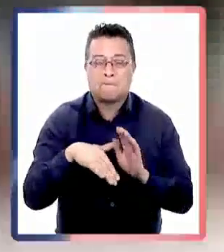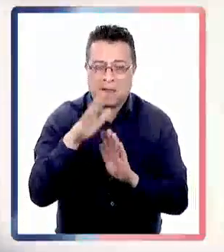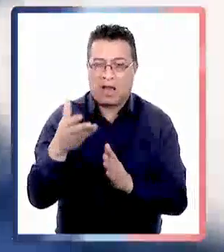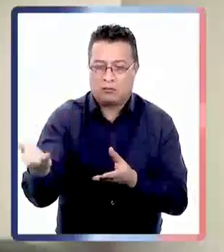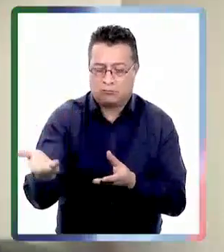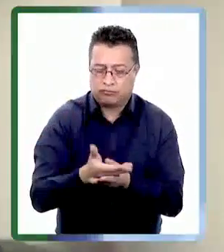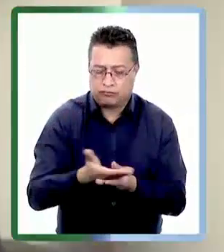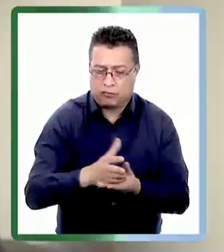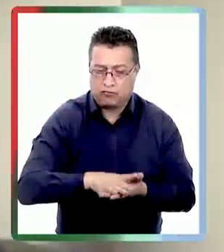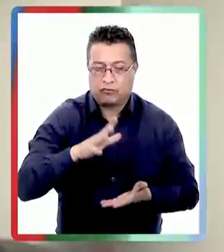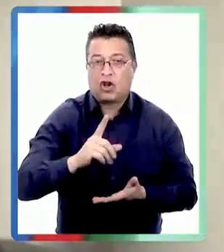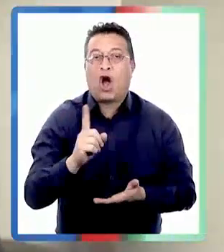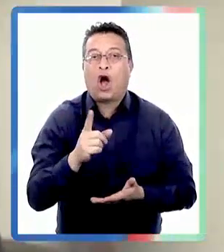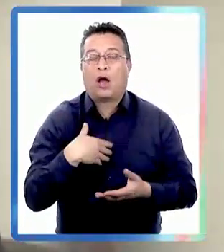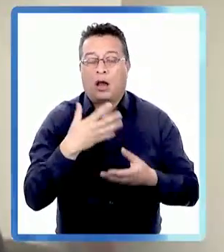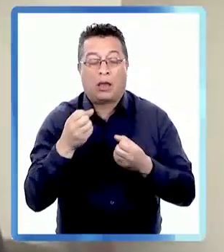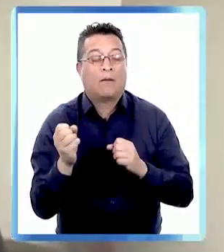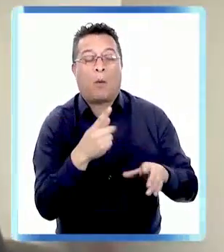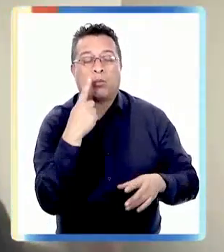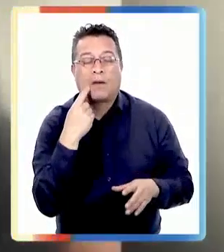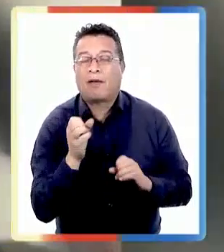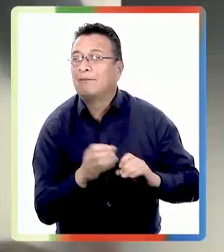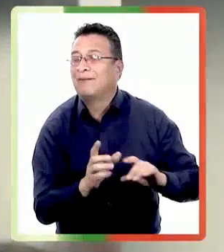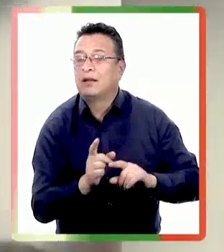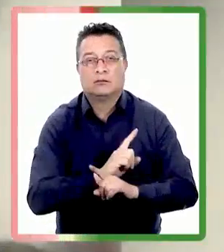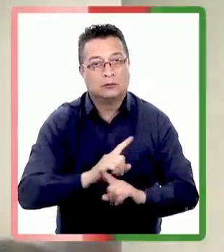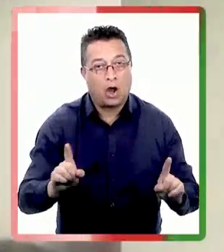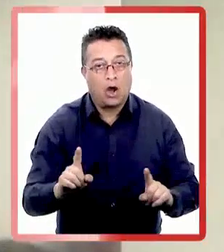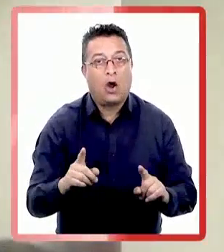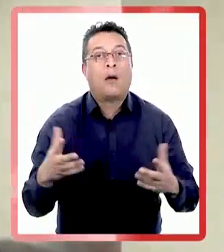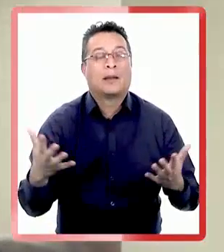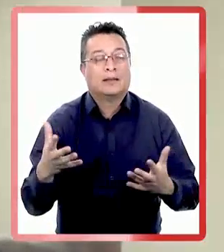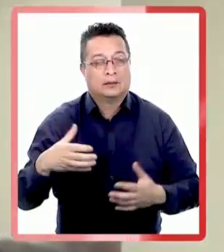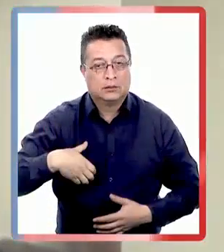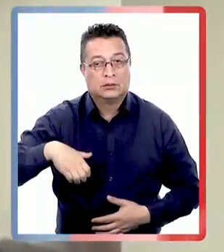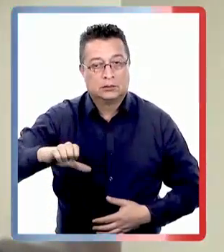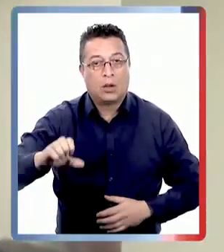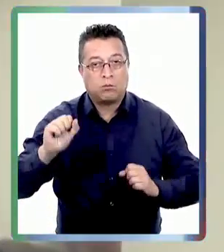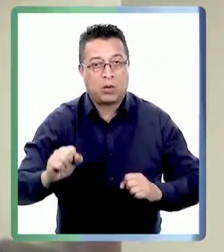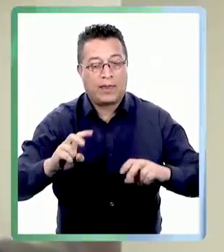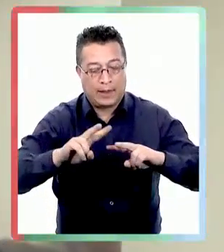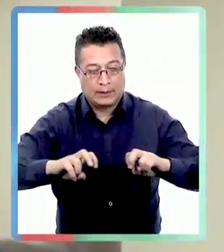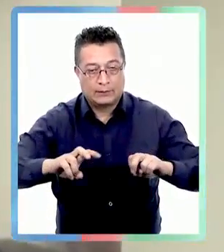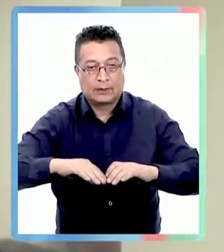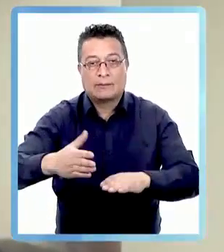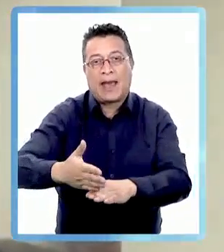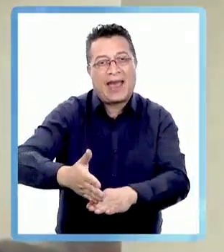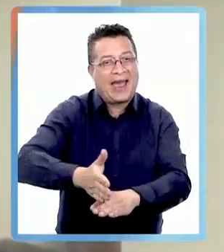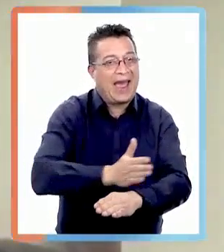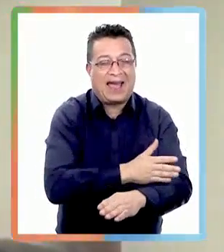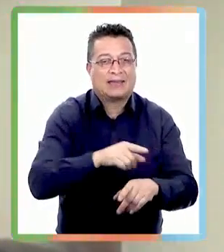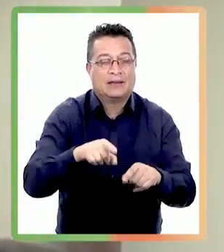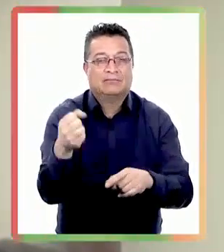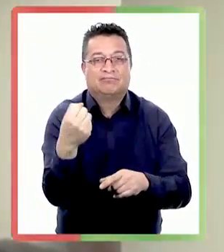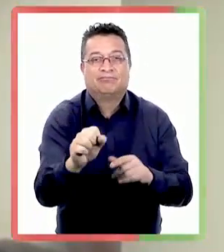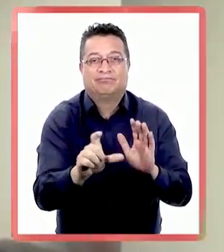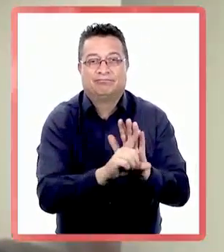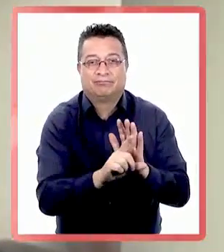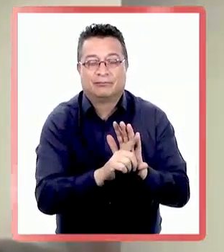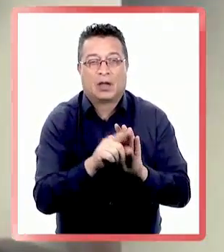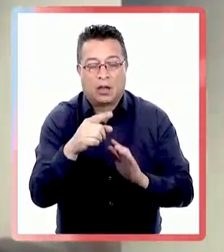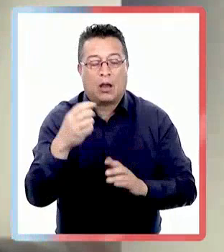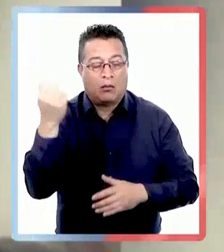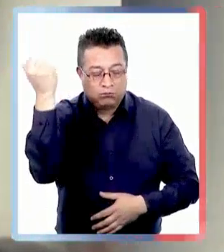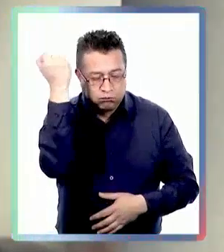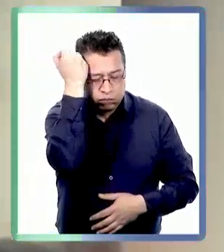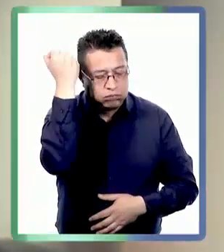mayor cantidad de antecedentes y no deshacerse de la evidencia todo esto a fin de que los detectives puedan investigar lo antes posible sobre este delito